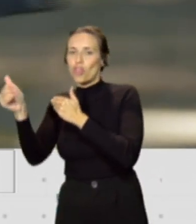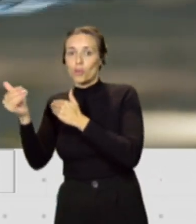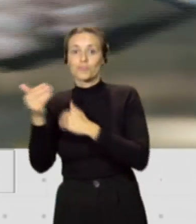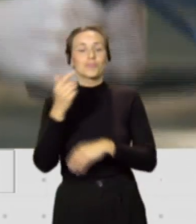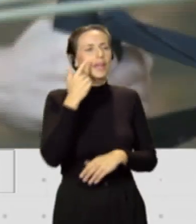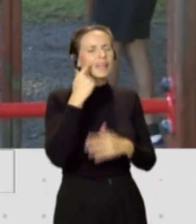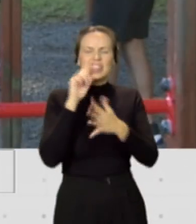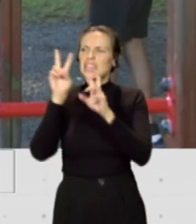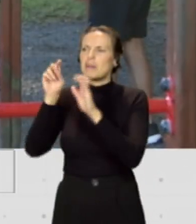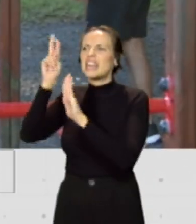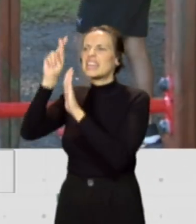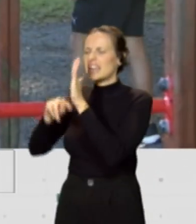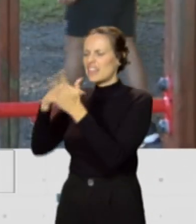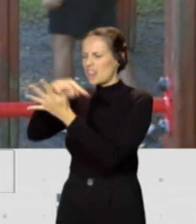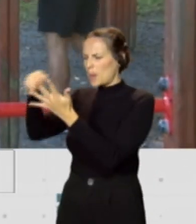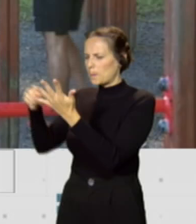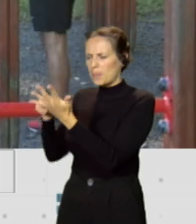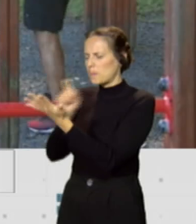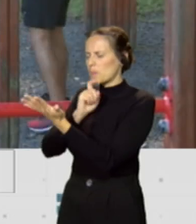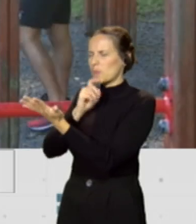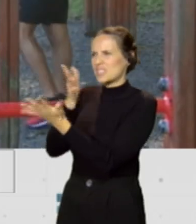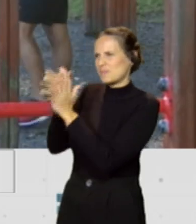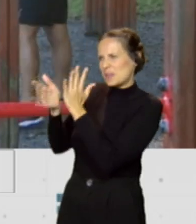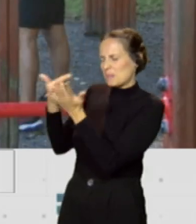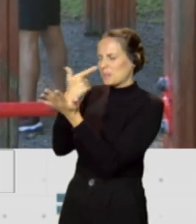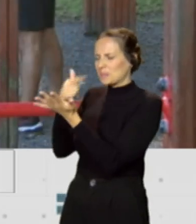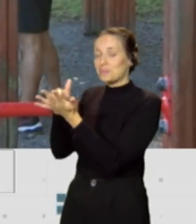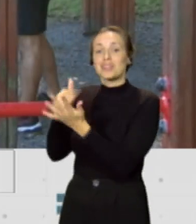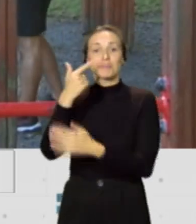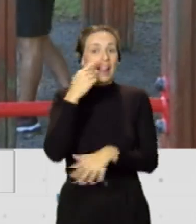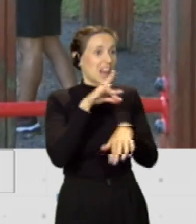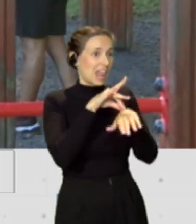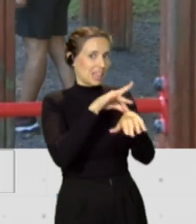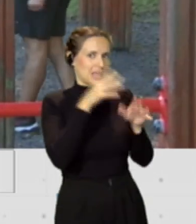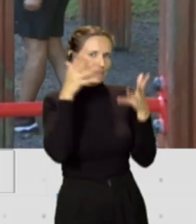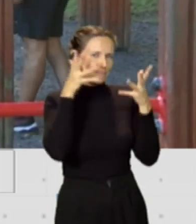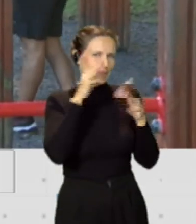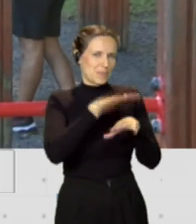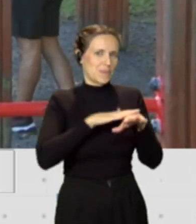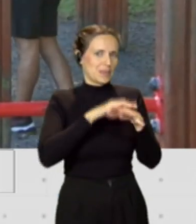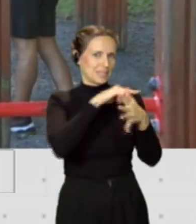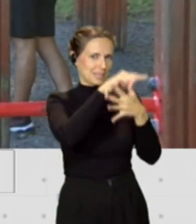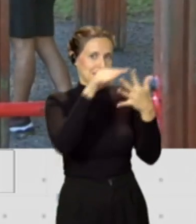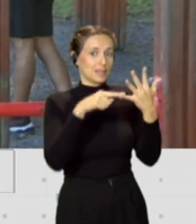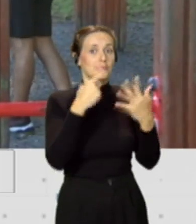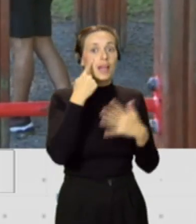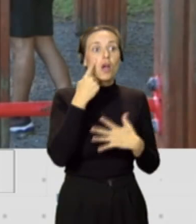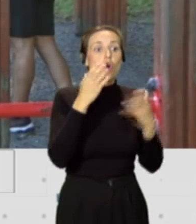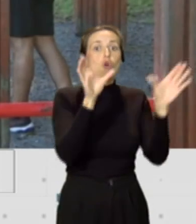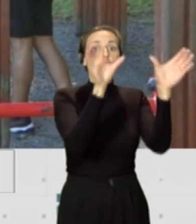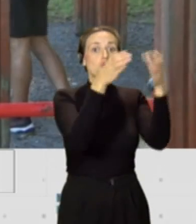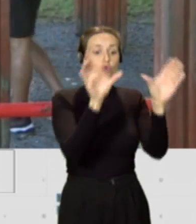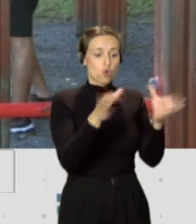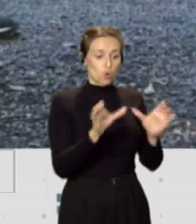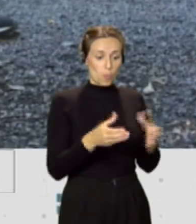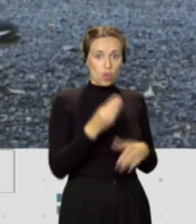Sí, en la guía para intentar orientar y dar recomendaciones muy básicas hemos querido incluir para cada uno de los grupos de alimentos,